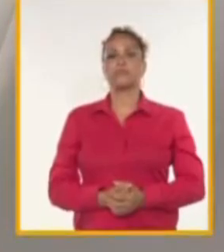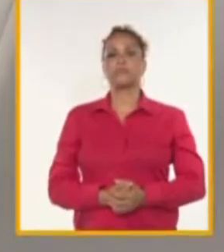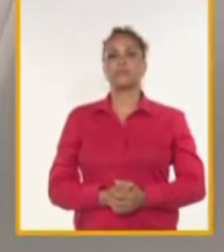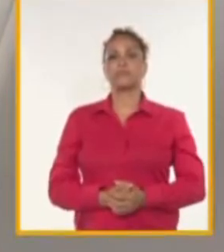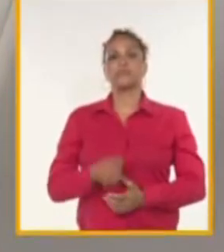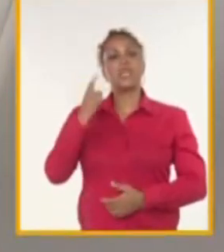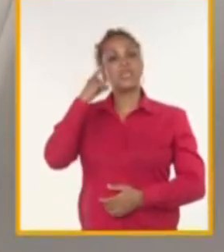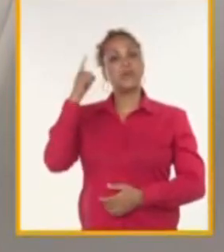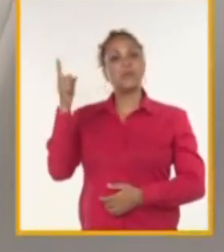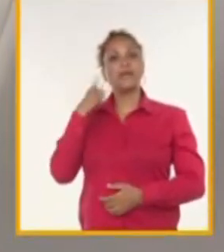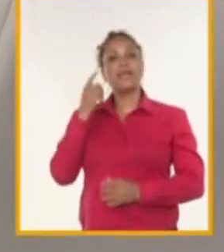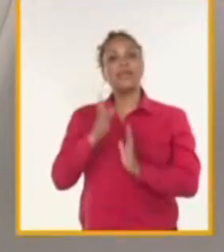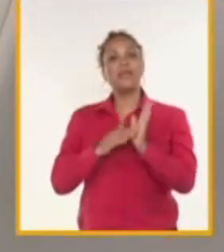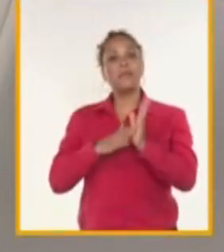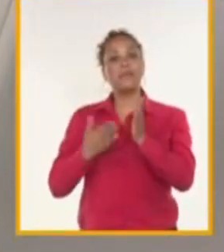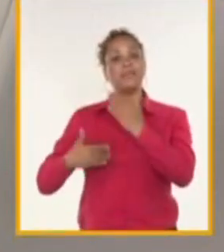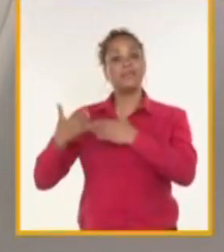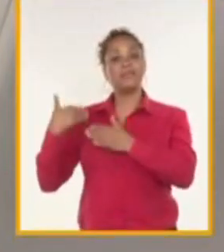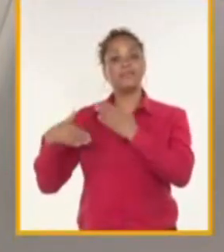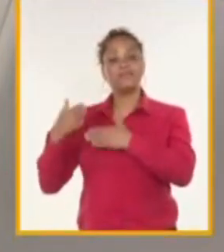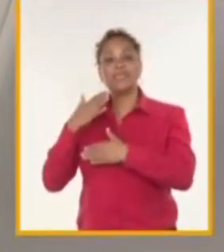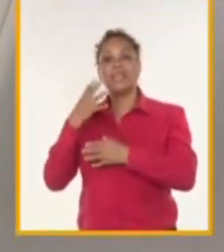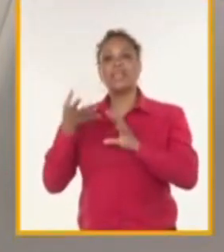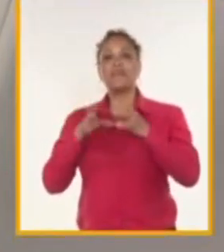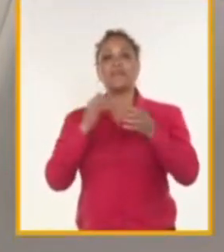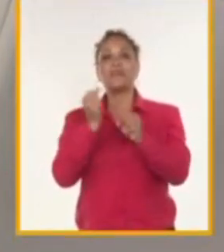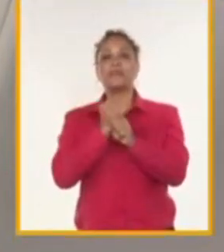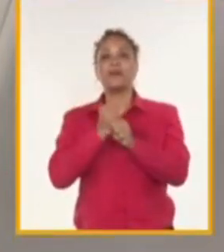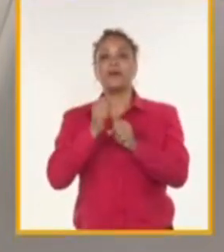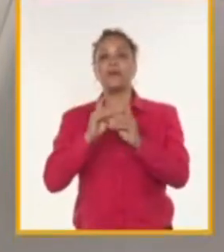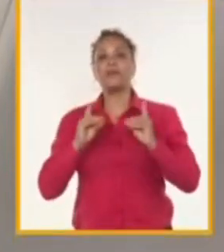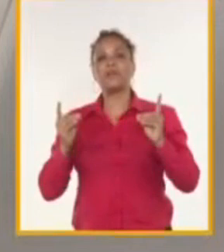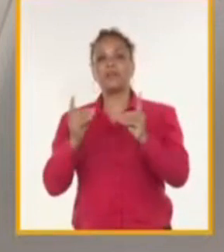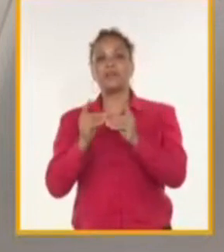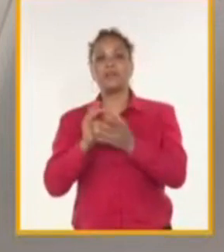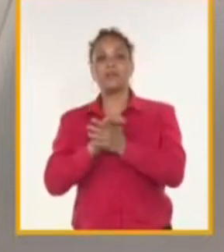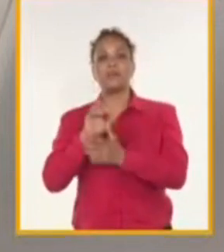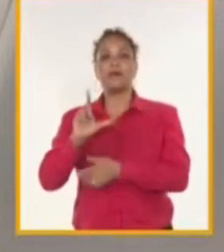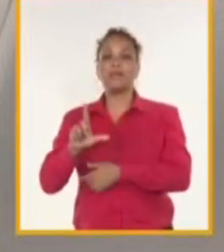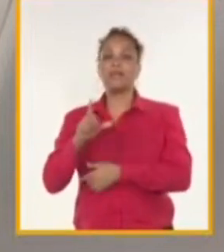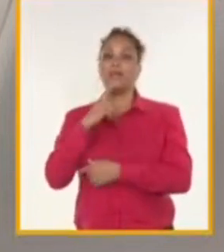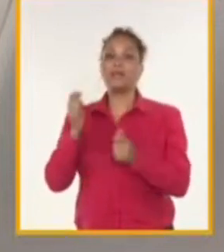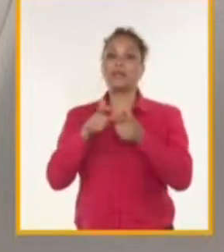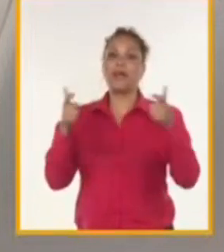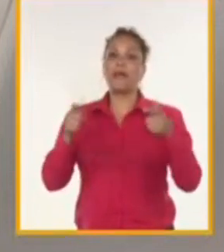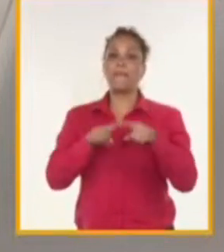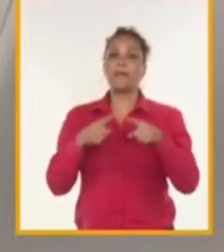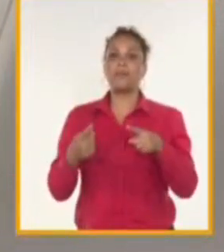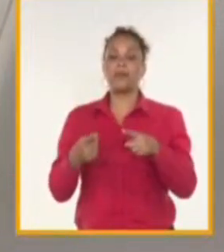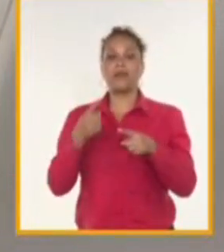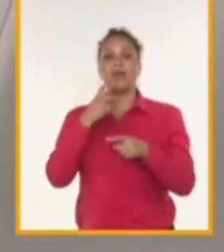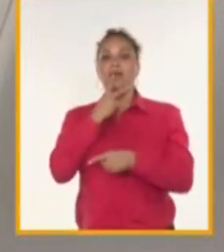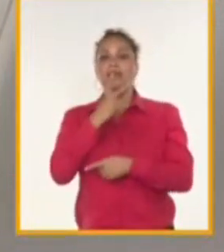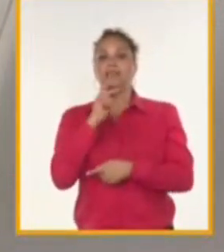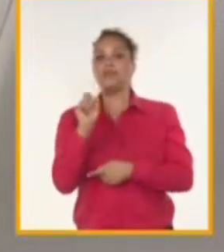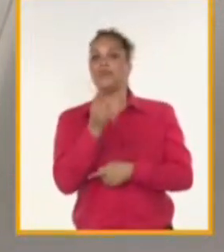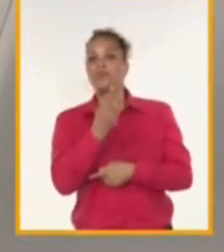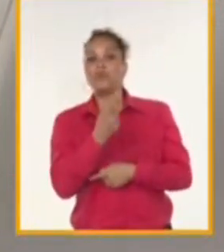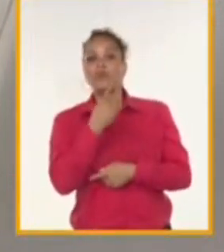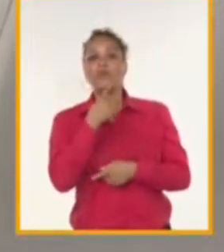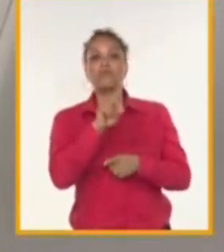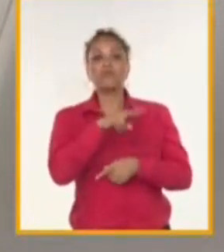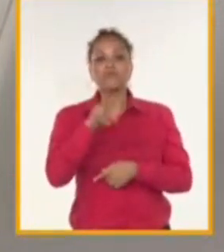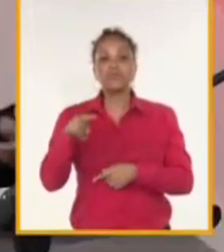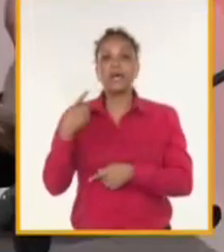que por estos meses la dinámica de la oficina de la zona debe ser bien amplia, atendiendo no sólo los elementos de buscar